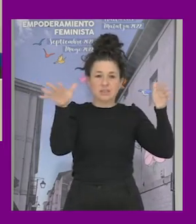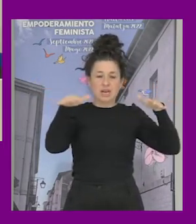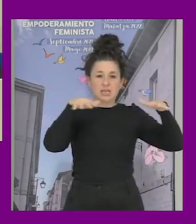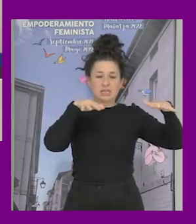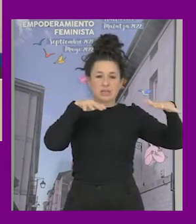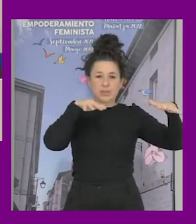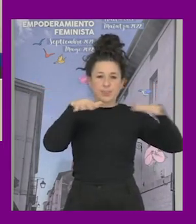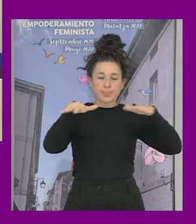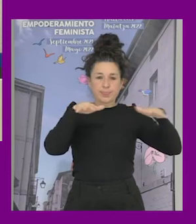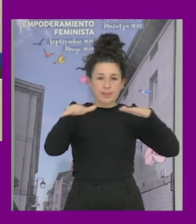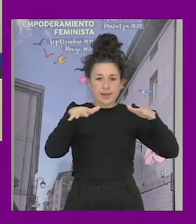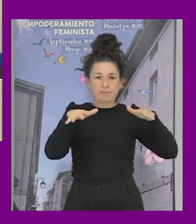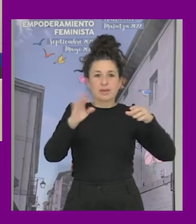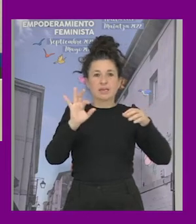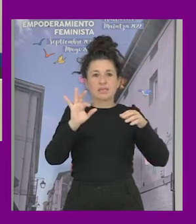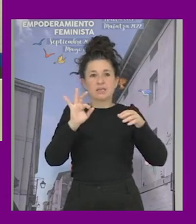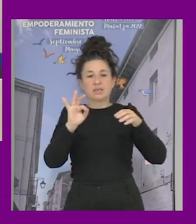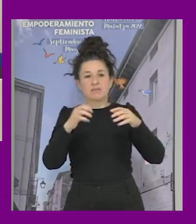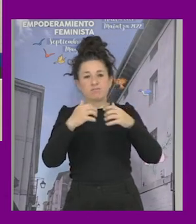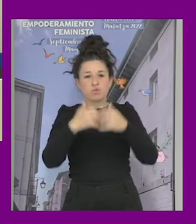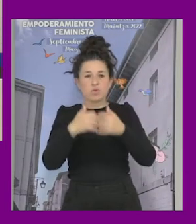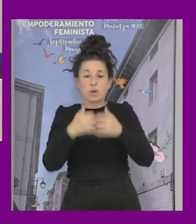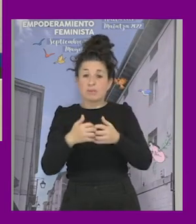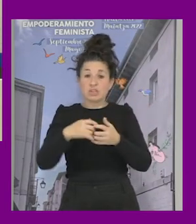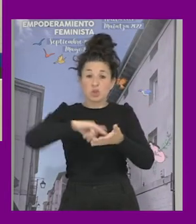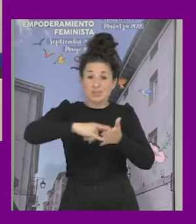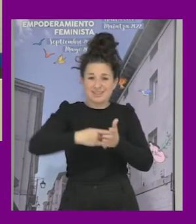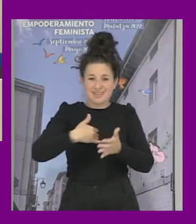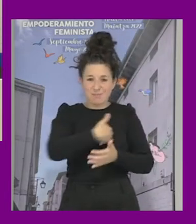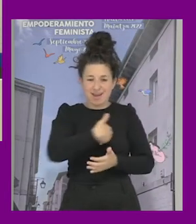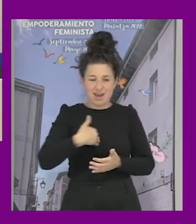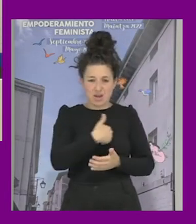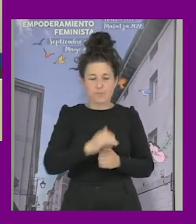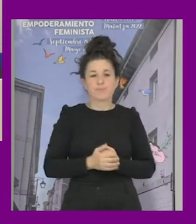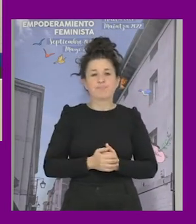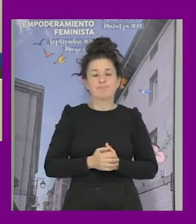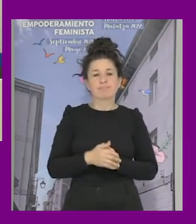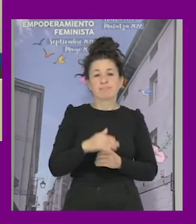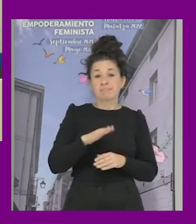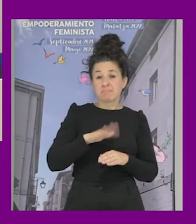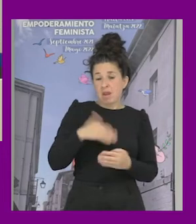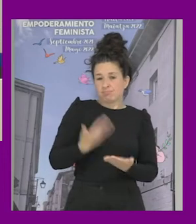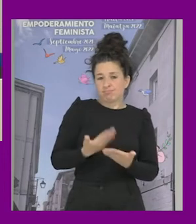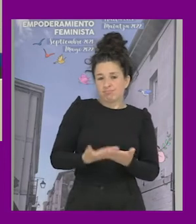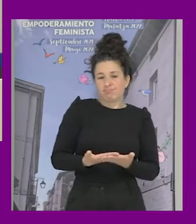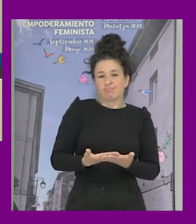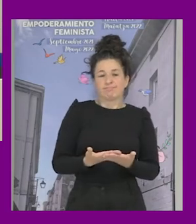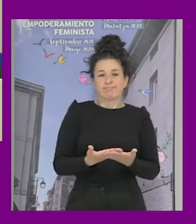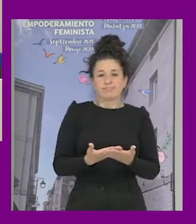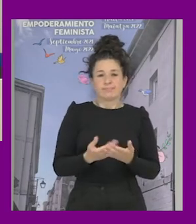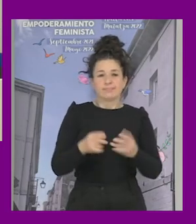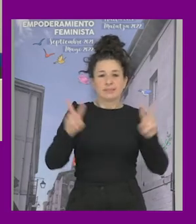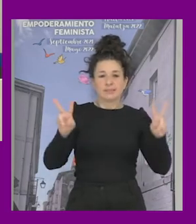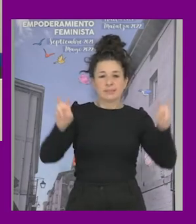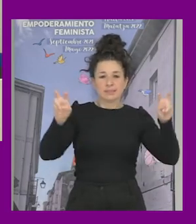y del funcionamiento del sistema de género para ilustrarlo pongo una cita de Judith